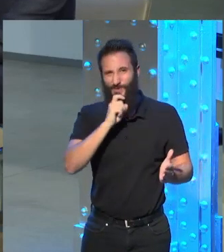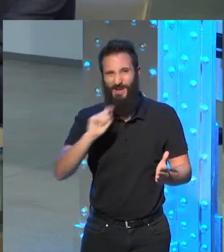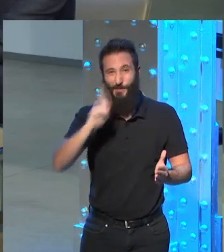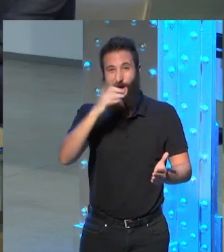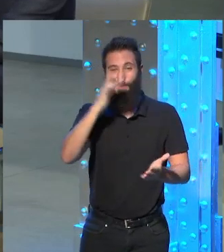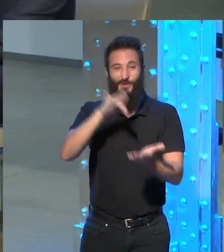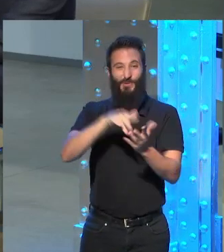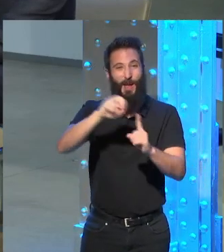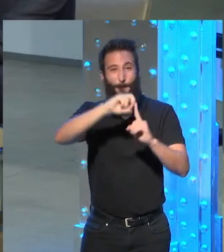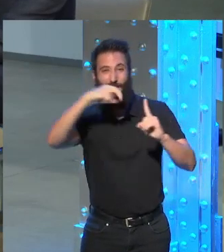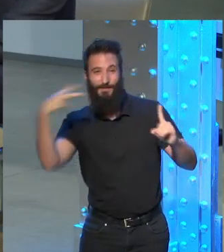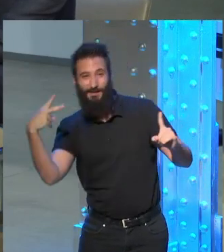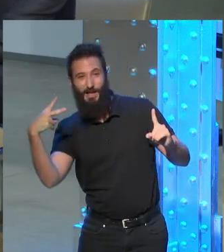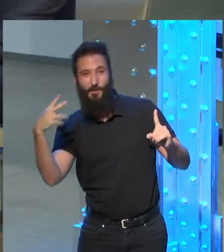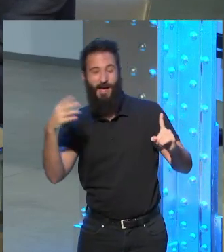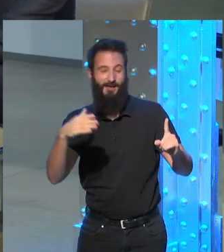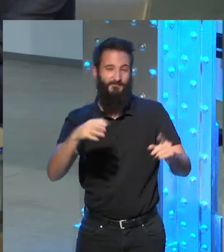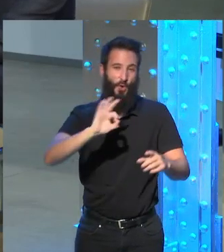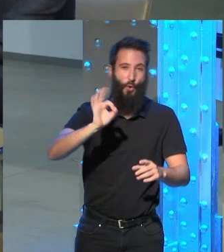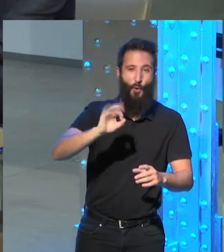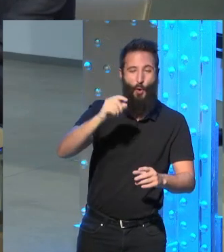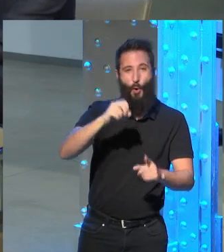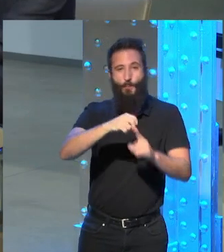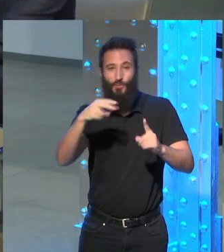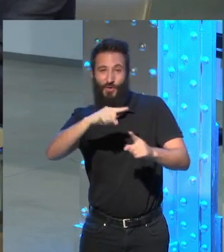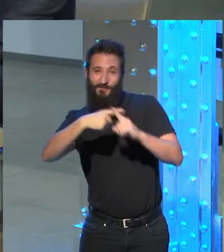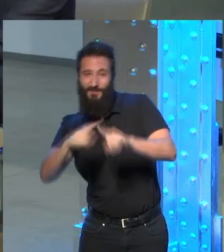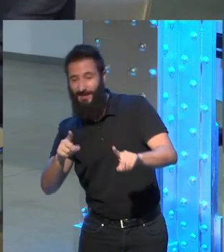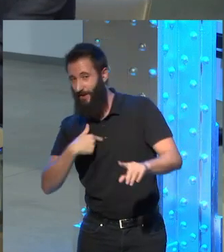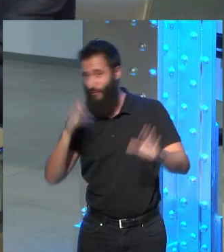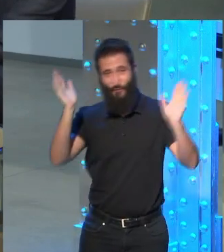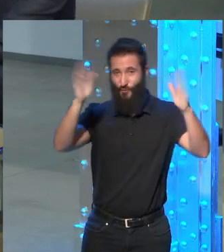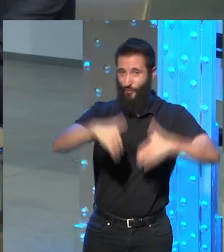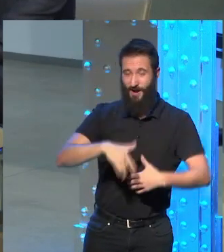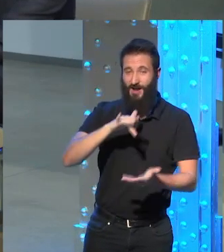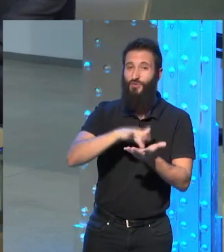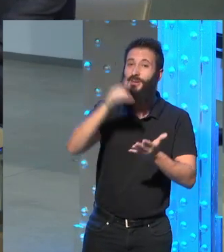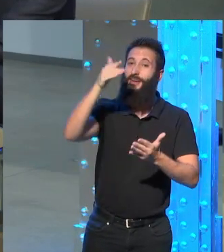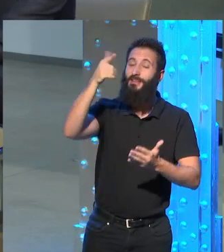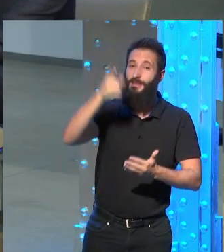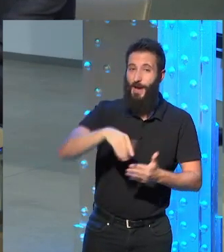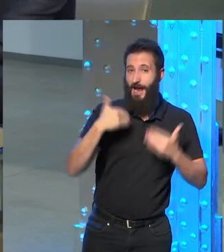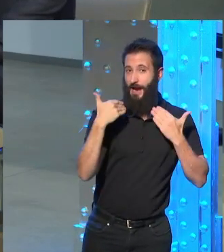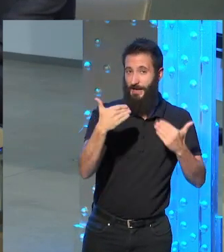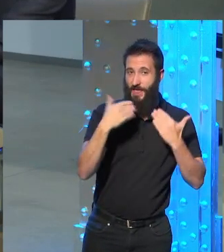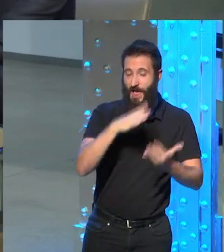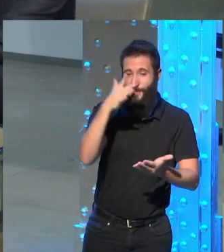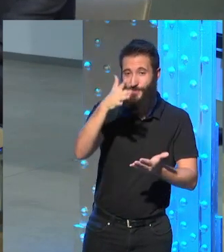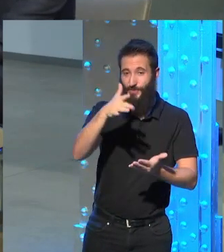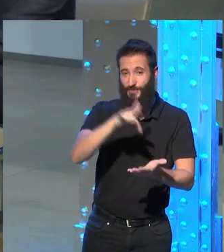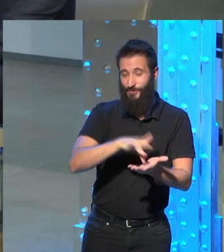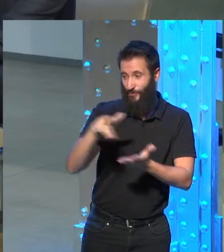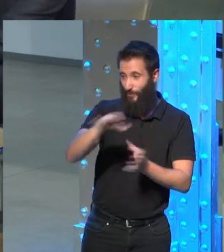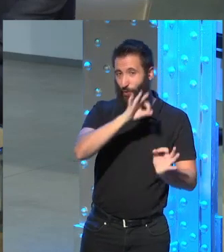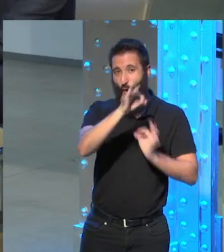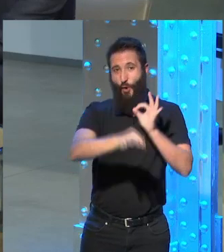perspectiva, la distancia suficiente pero gracias en gran parte a la manera como tú habías